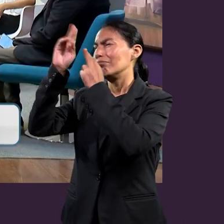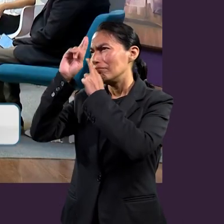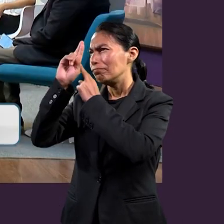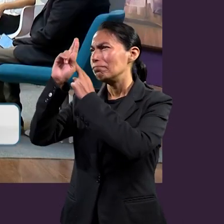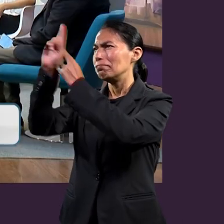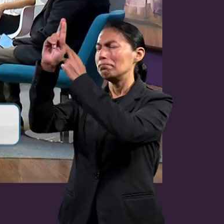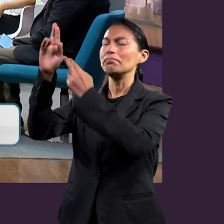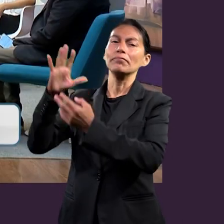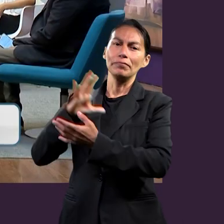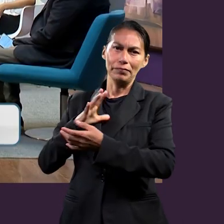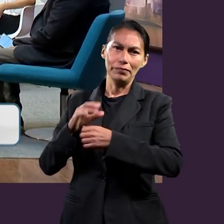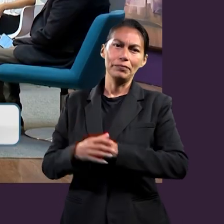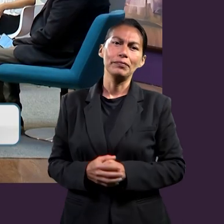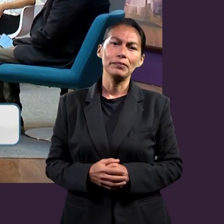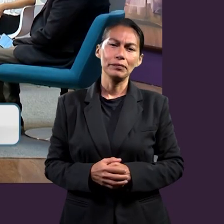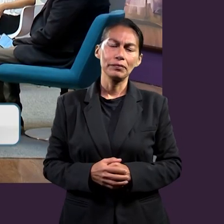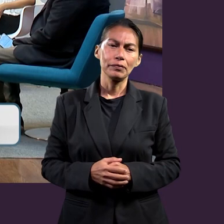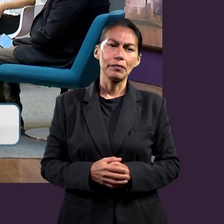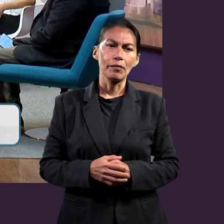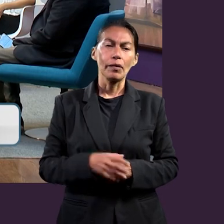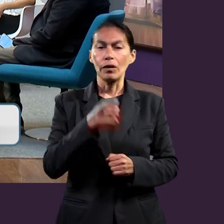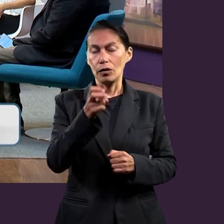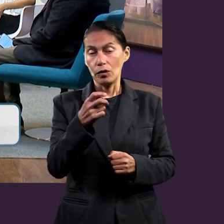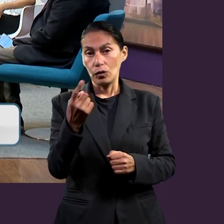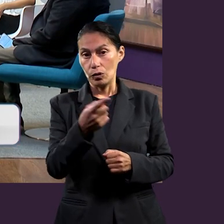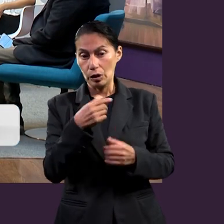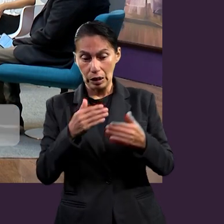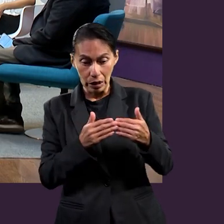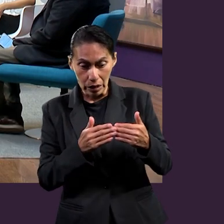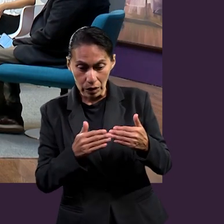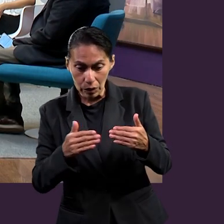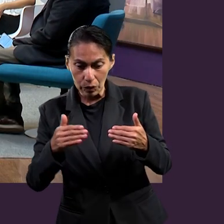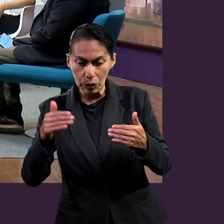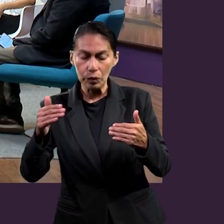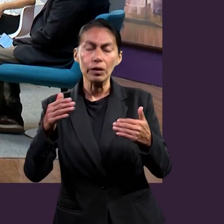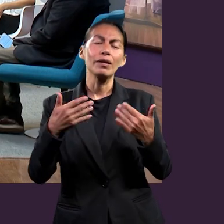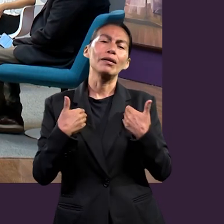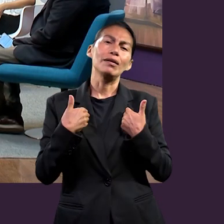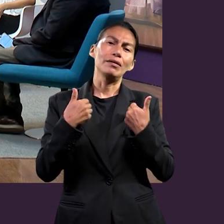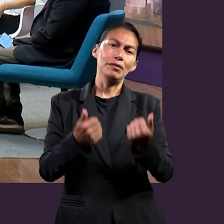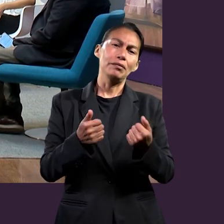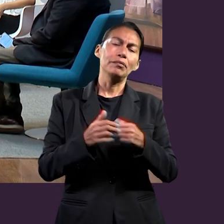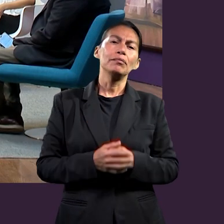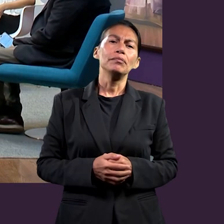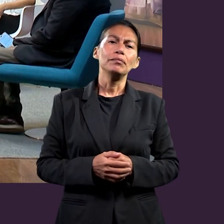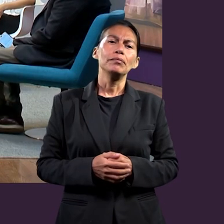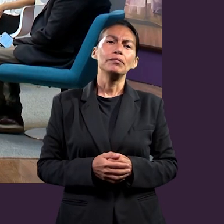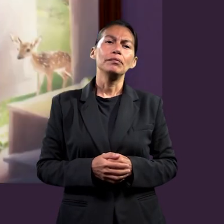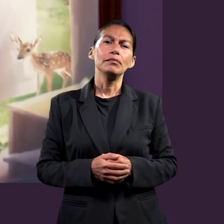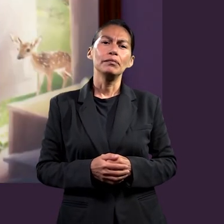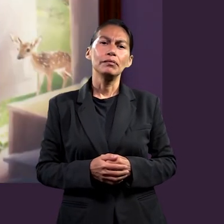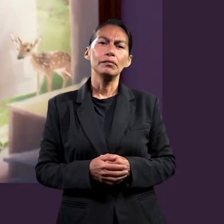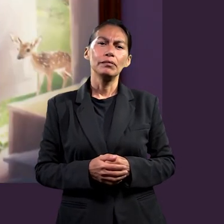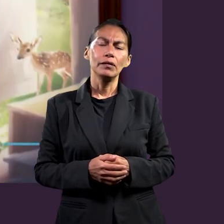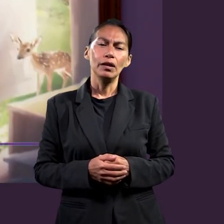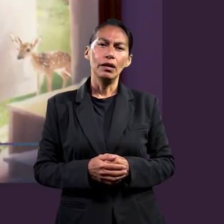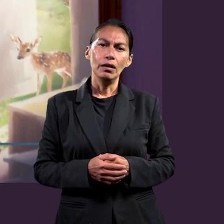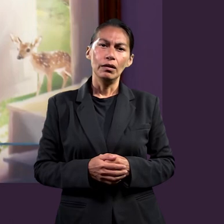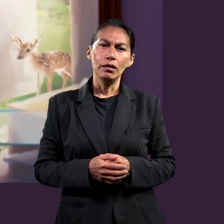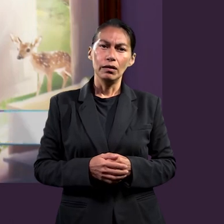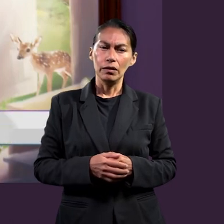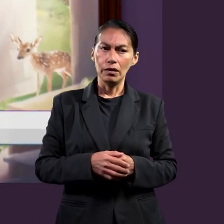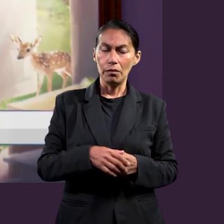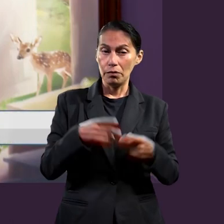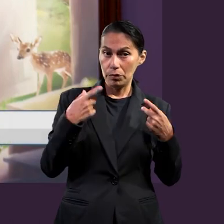Este versículo justamente es el parteaguas para poder entender una de las cosas que usted nos estaba mencionando. Justamente cómo